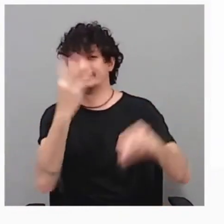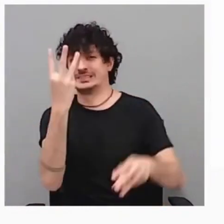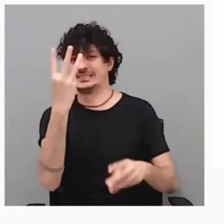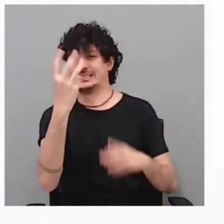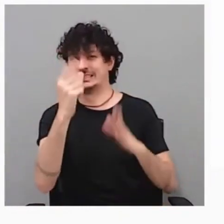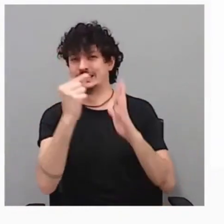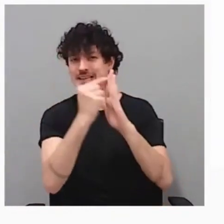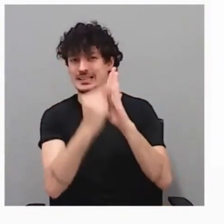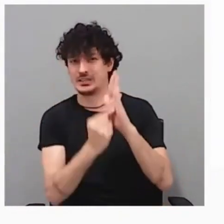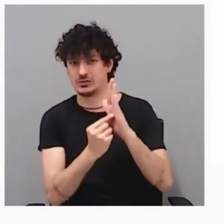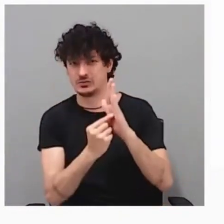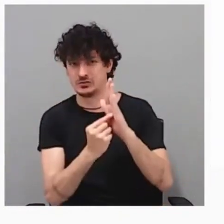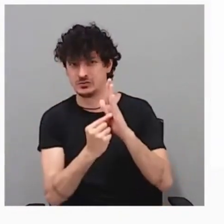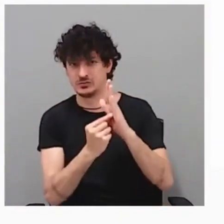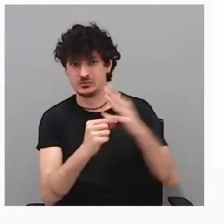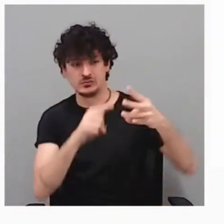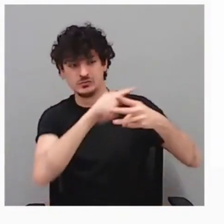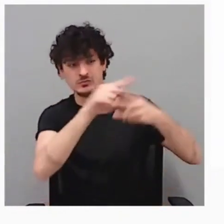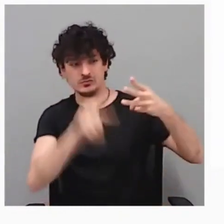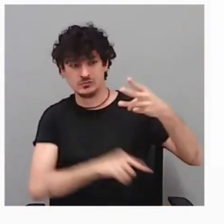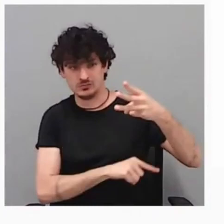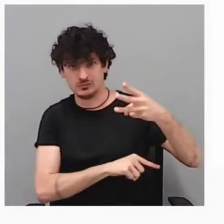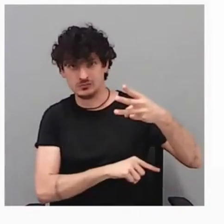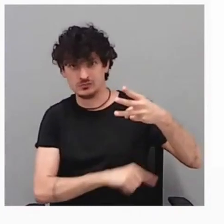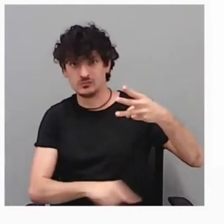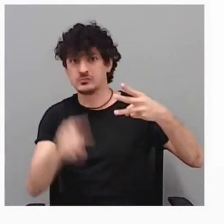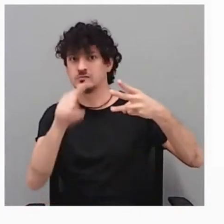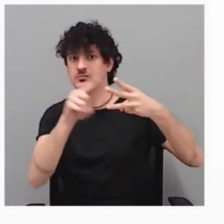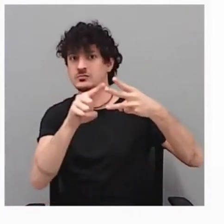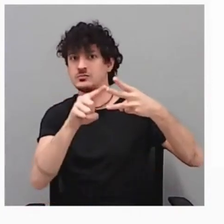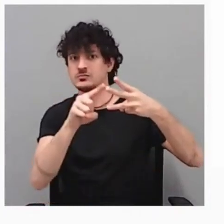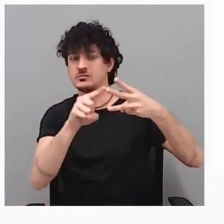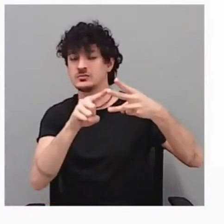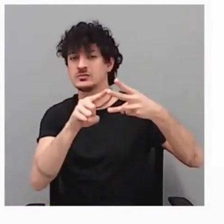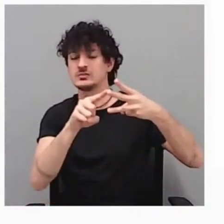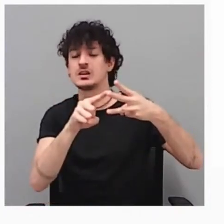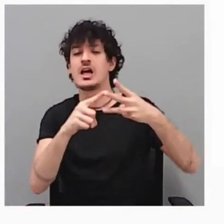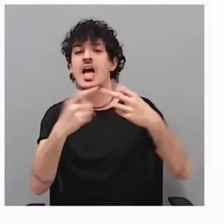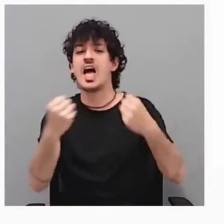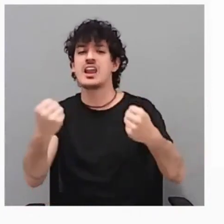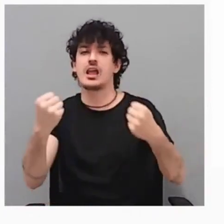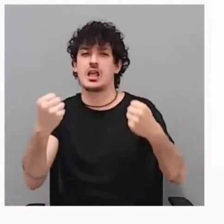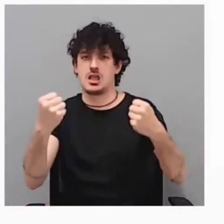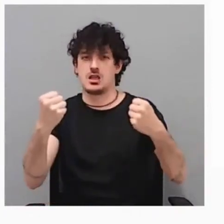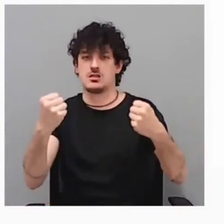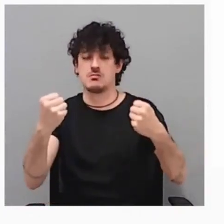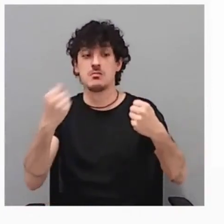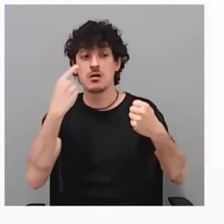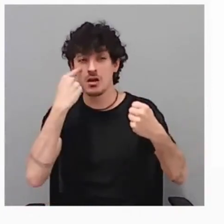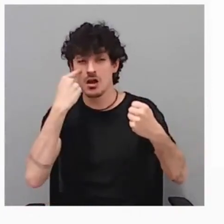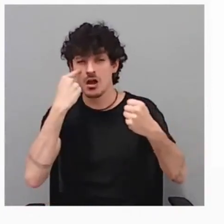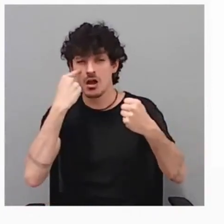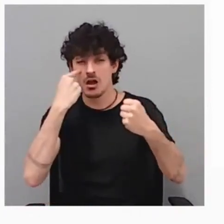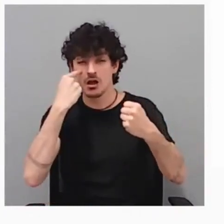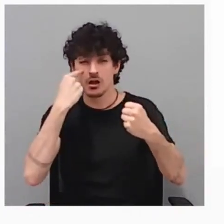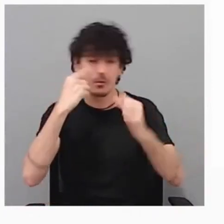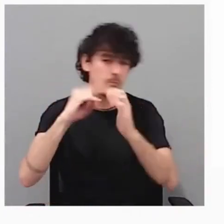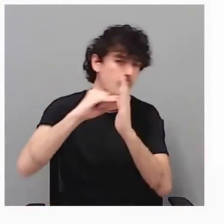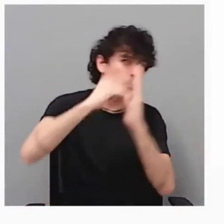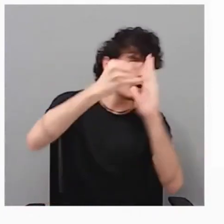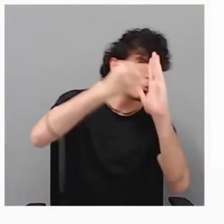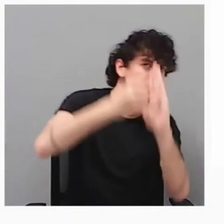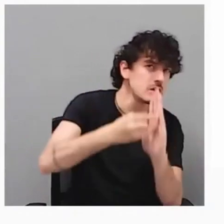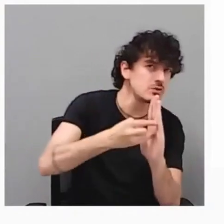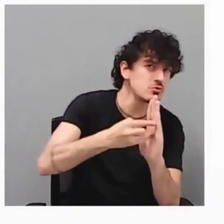que él se fija para tomar decisiones es la energía. Él dice que se fija en proyectos o en personas